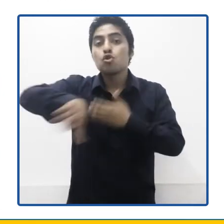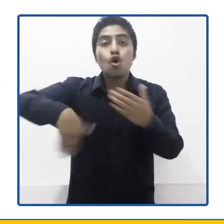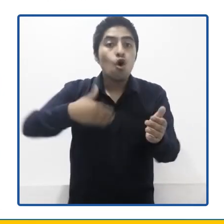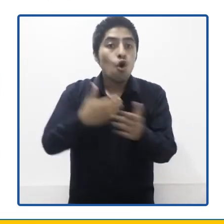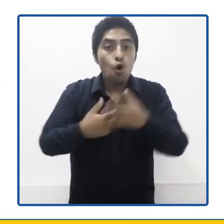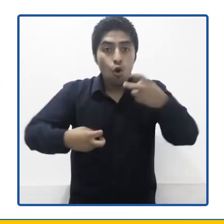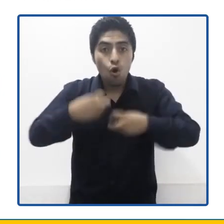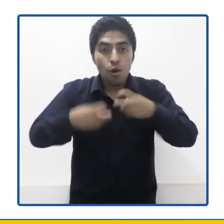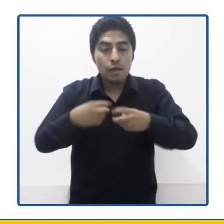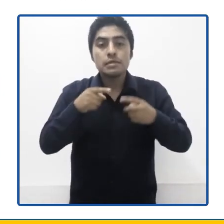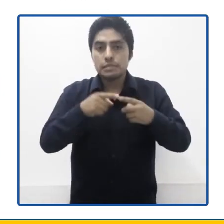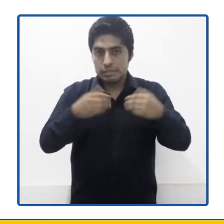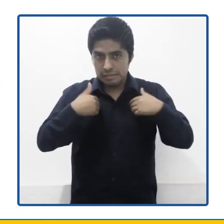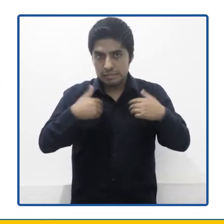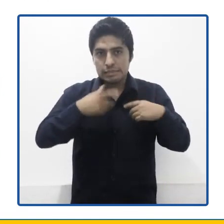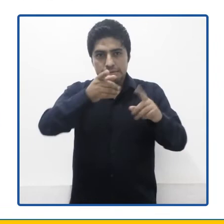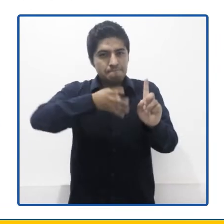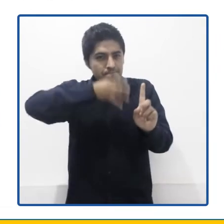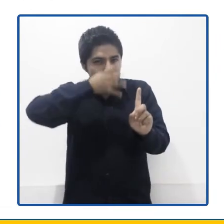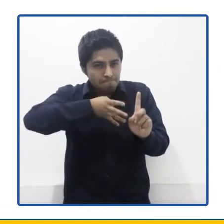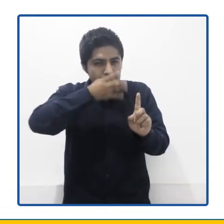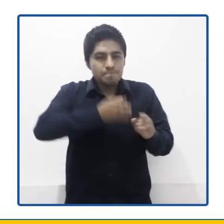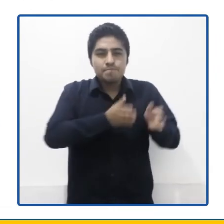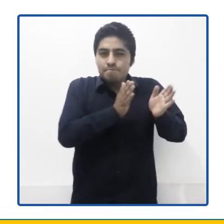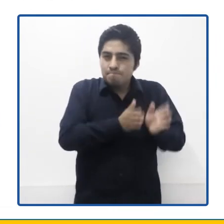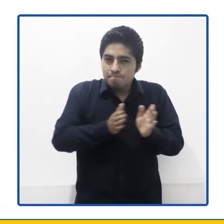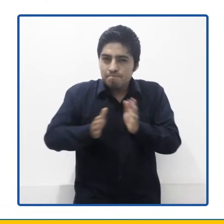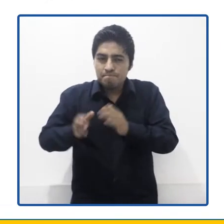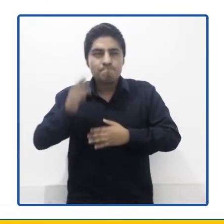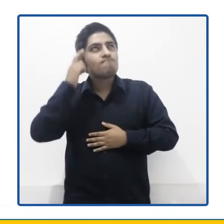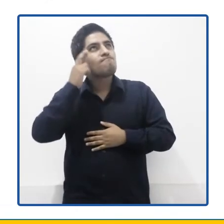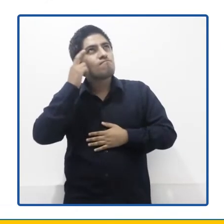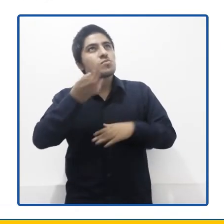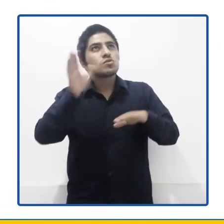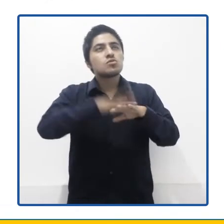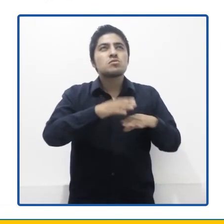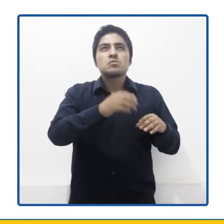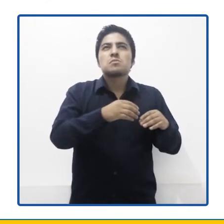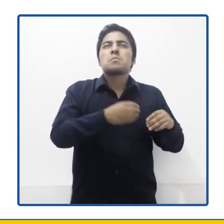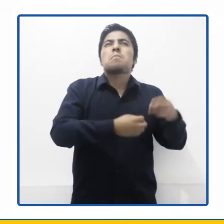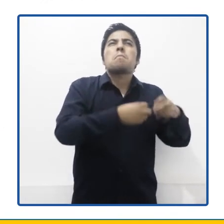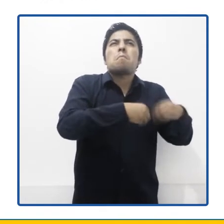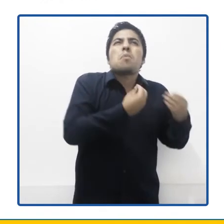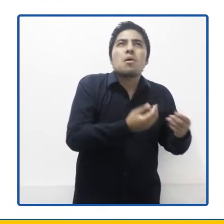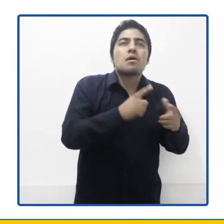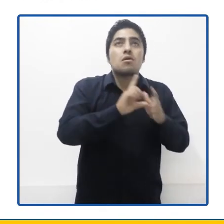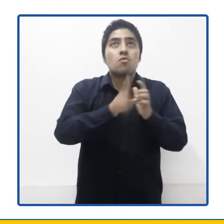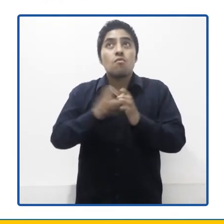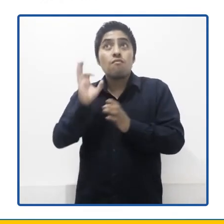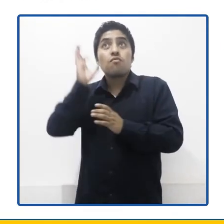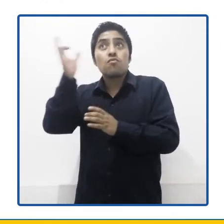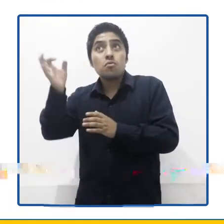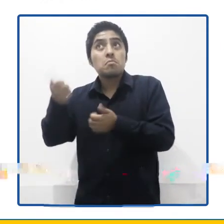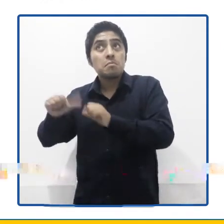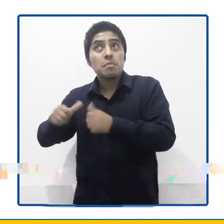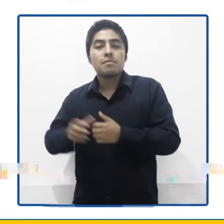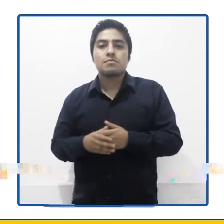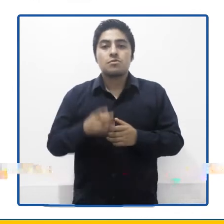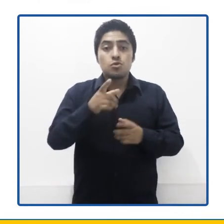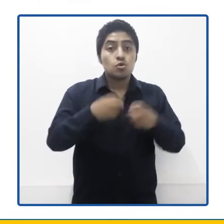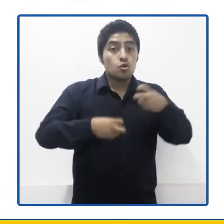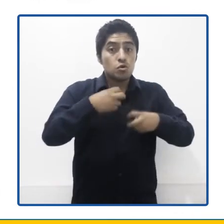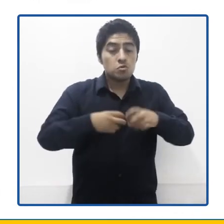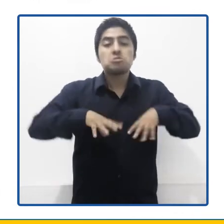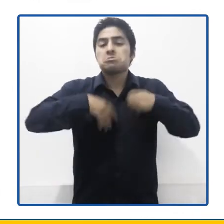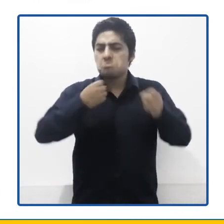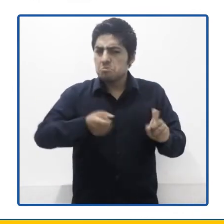conflicto debe ser analizado en un proceso reflexivo sobre sus causas y consecuencias. Un conflicto se